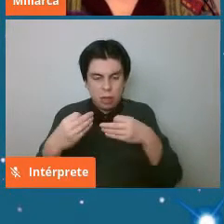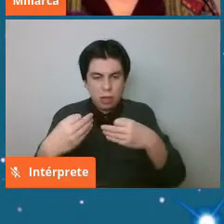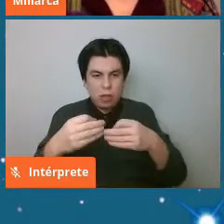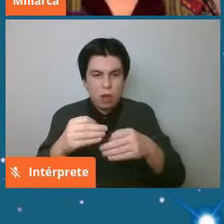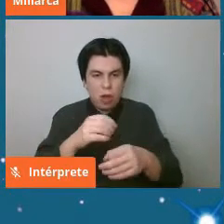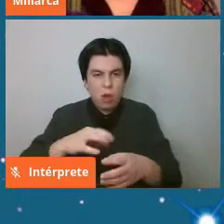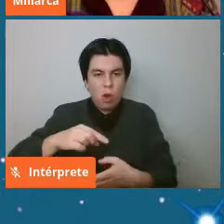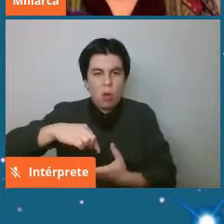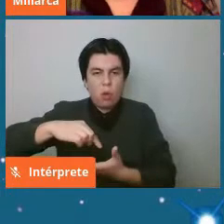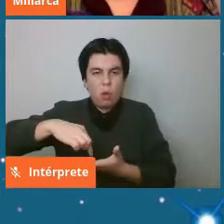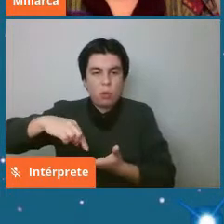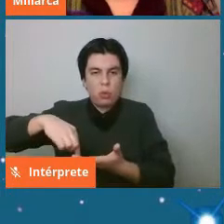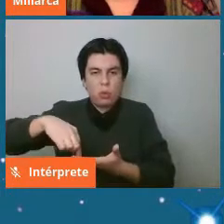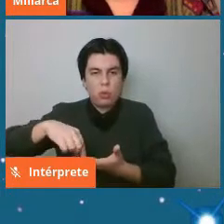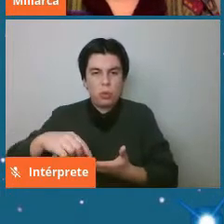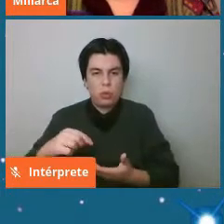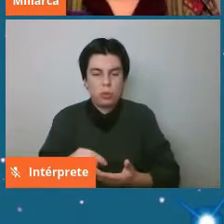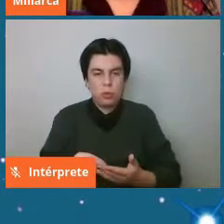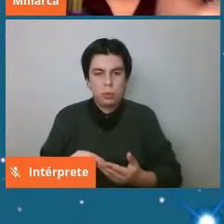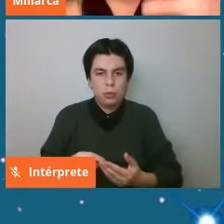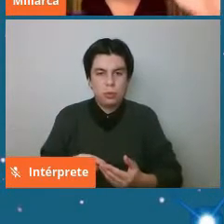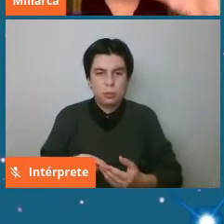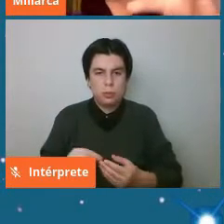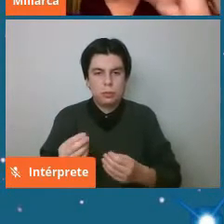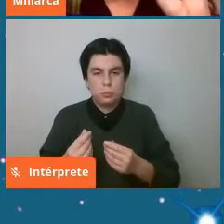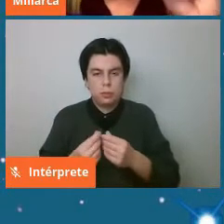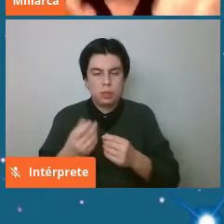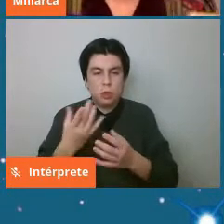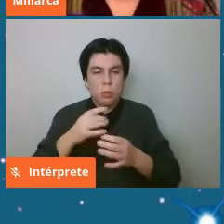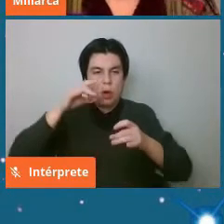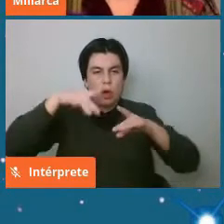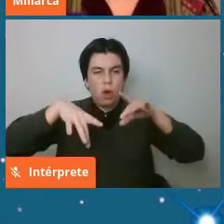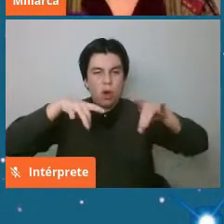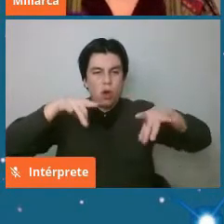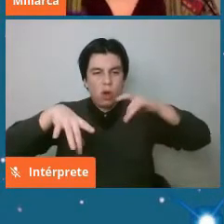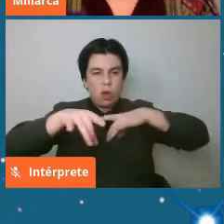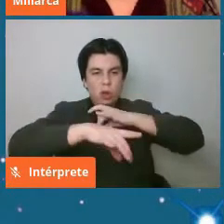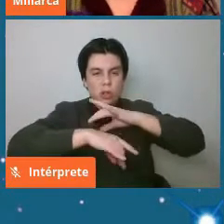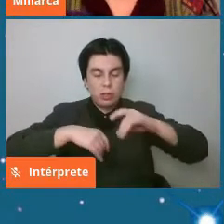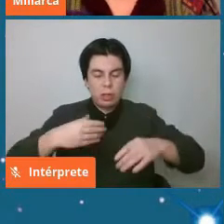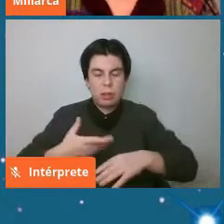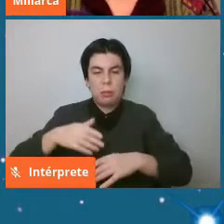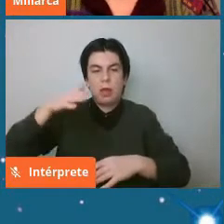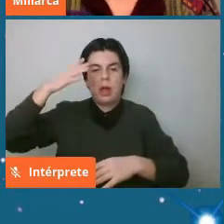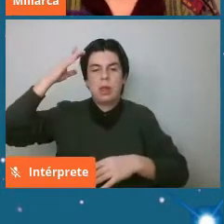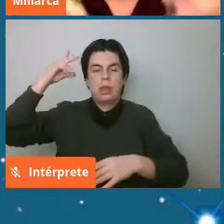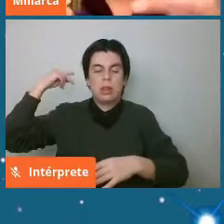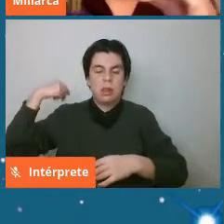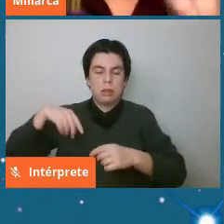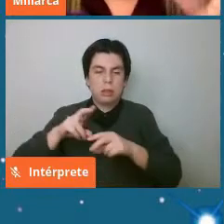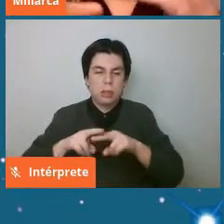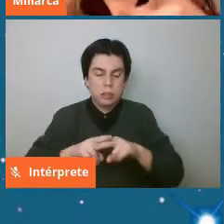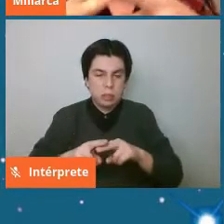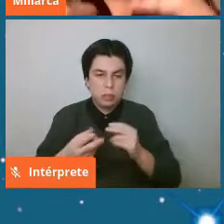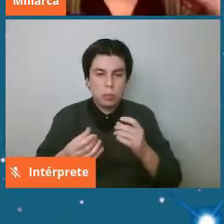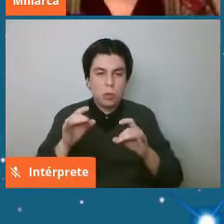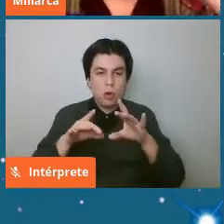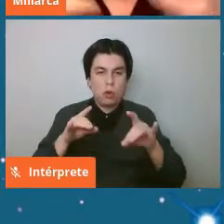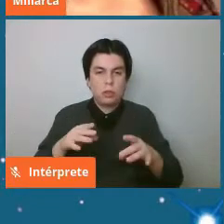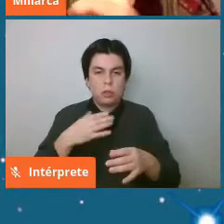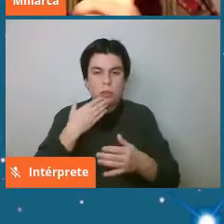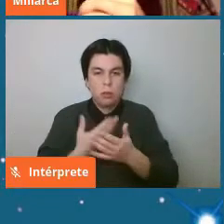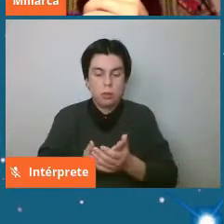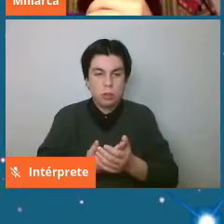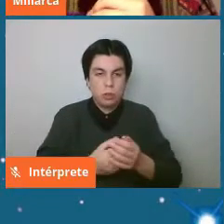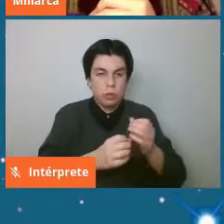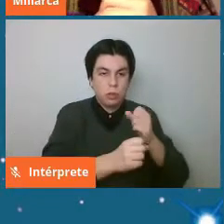con esto un olivino generando estas gotitas fueron en algún momento gotitas que se encendieron cuando